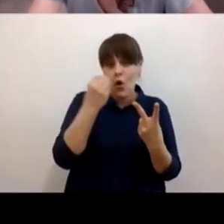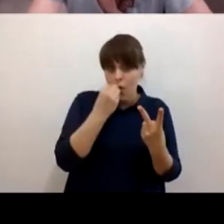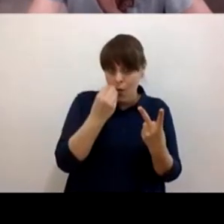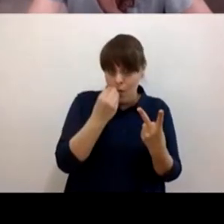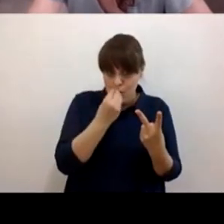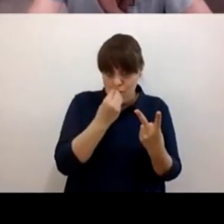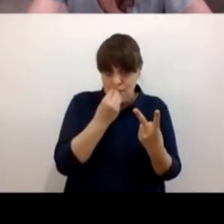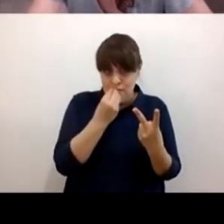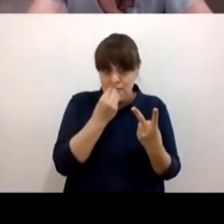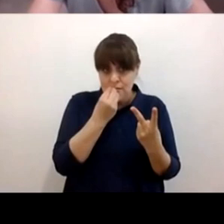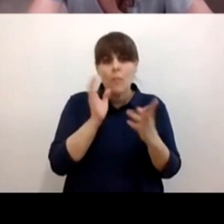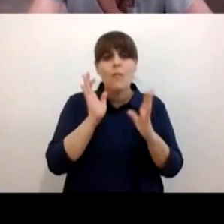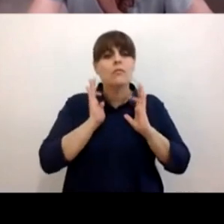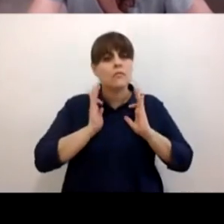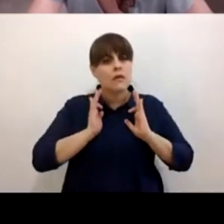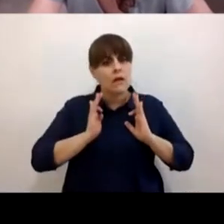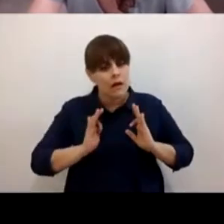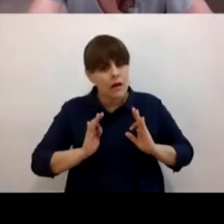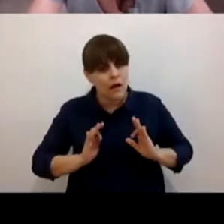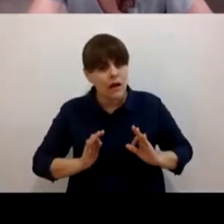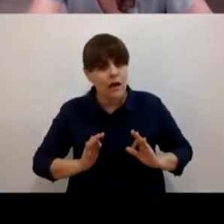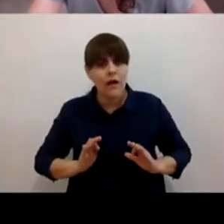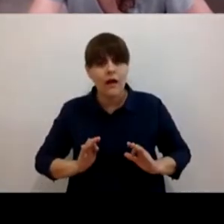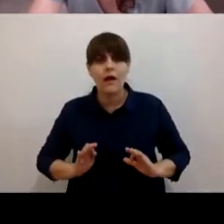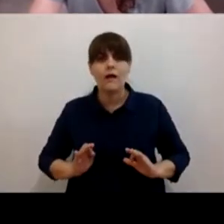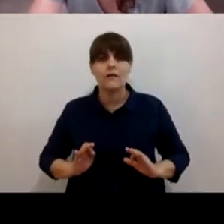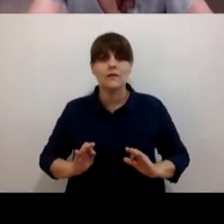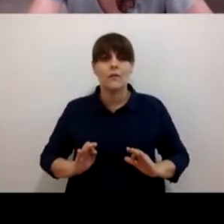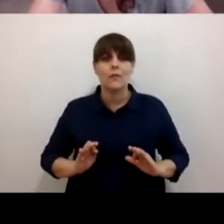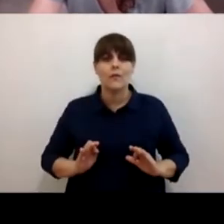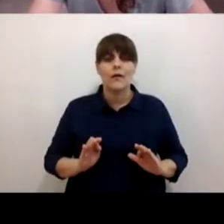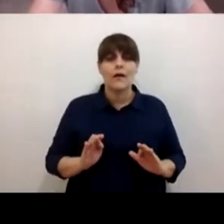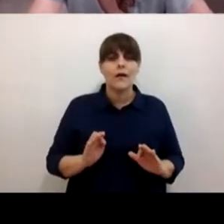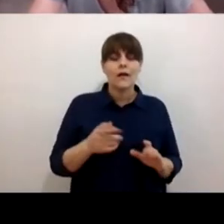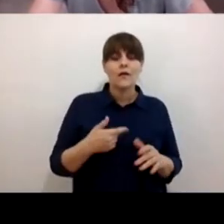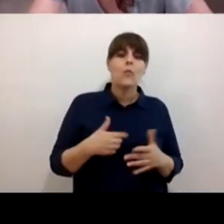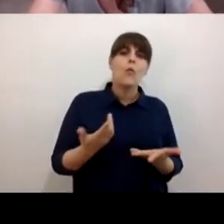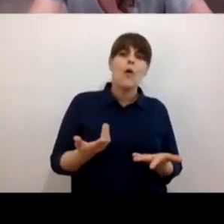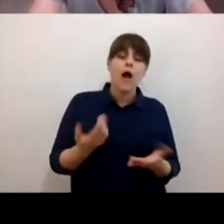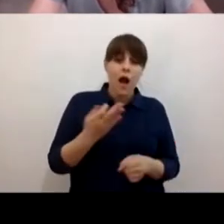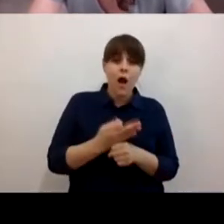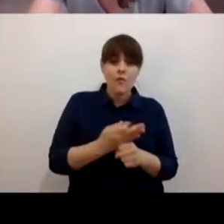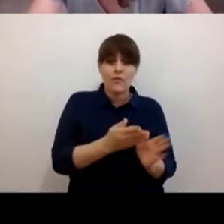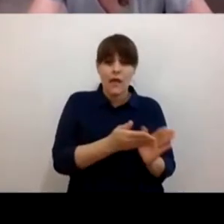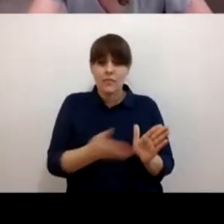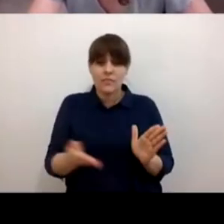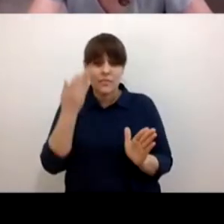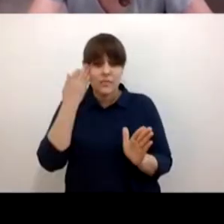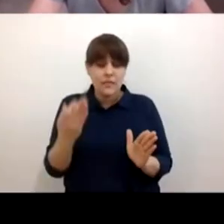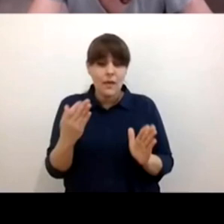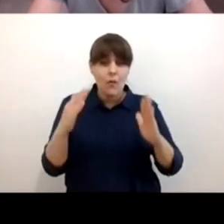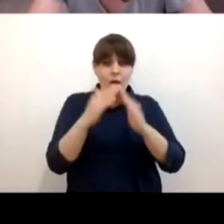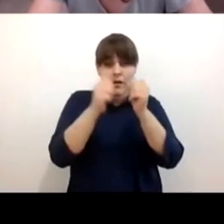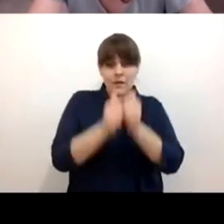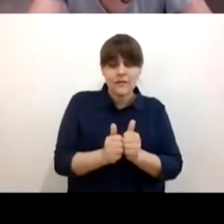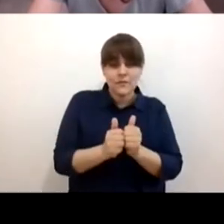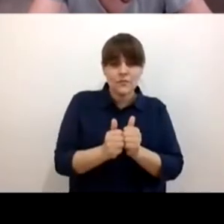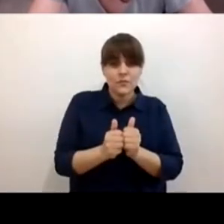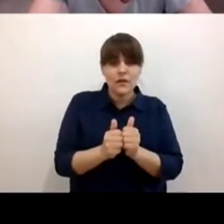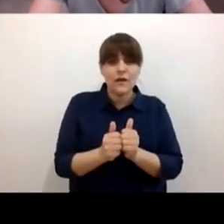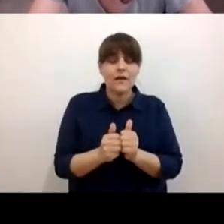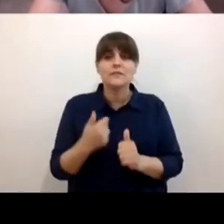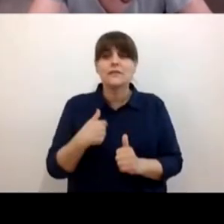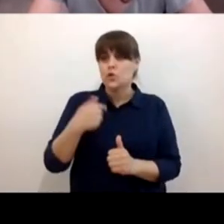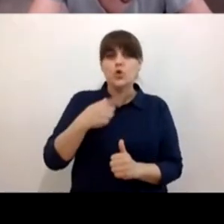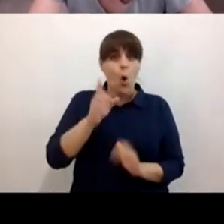la velocidad y dejar de escuchar esto que de la pandemia tenemos que aprender algo tenemos que salir con una nueva habilidad con un nuevo este